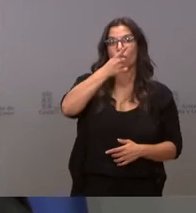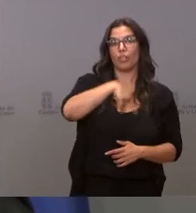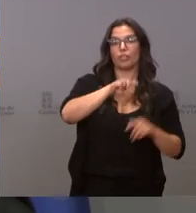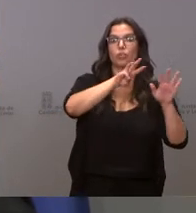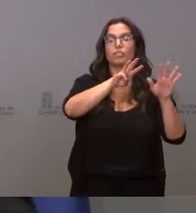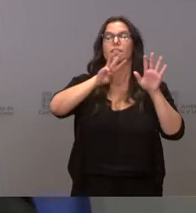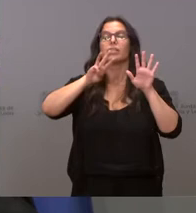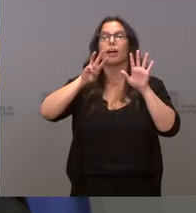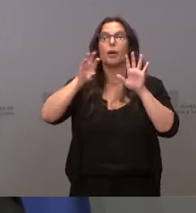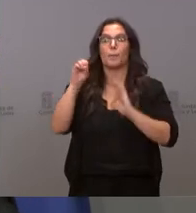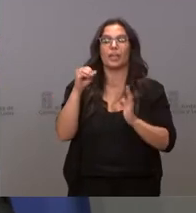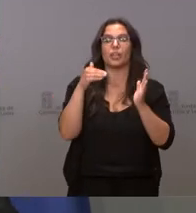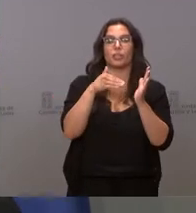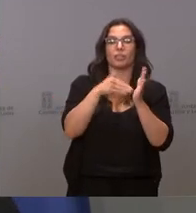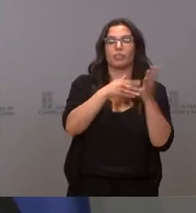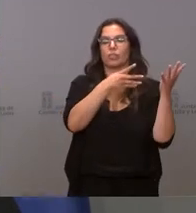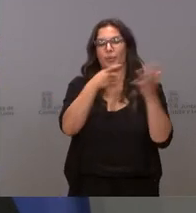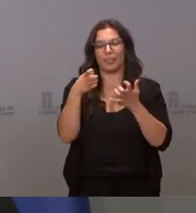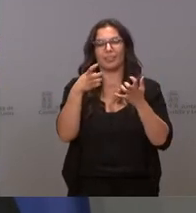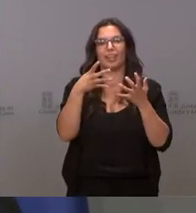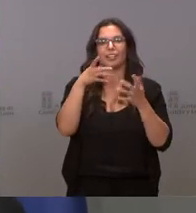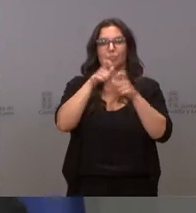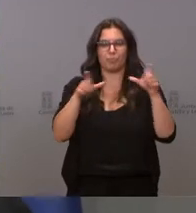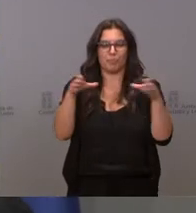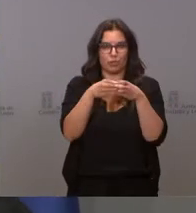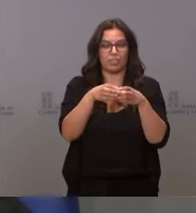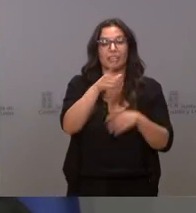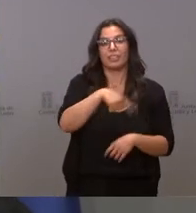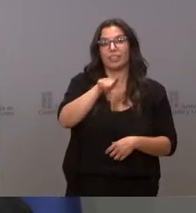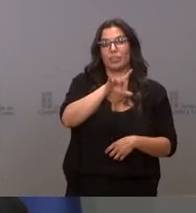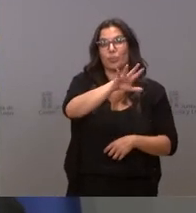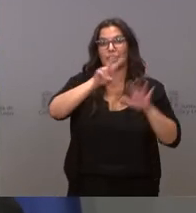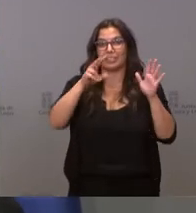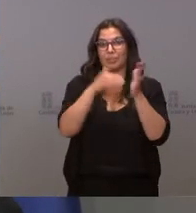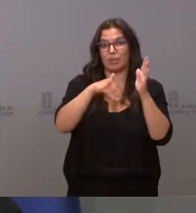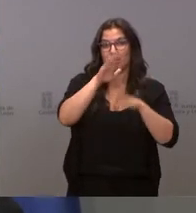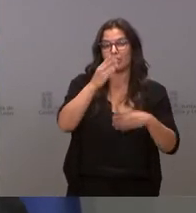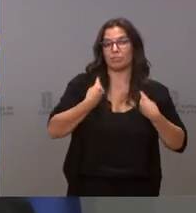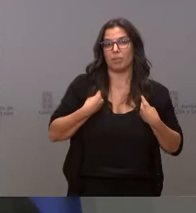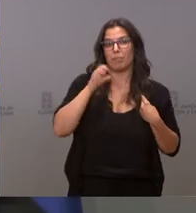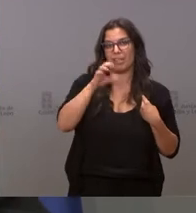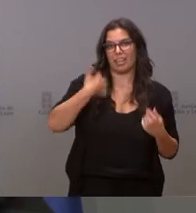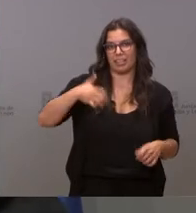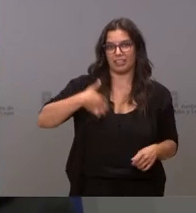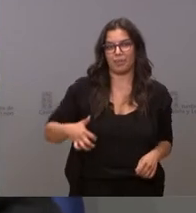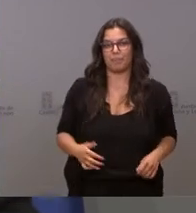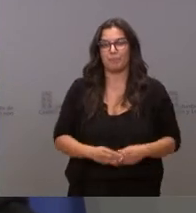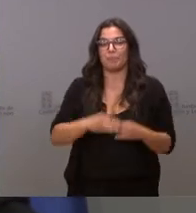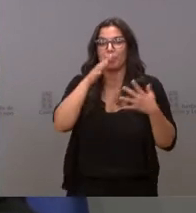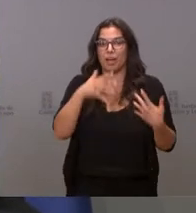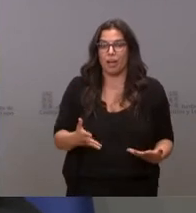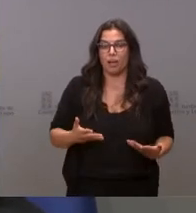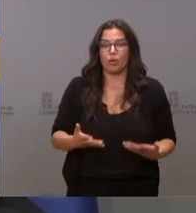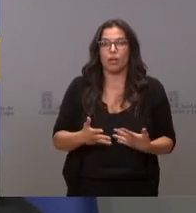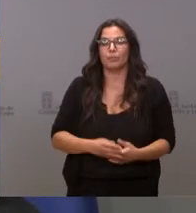personas. De ese colectivo, más de 57.000 lo hacen en Argentina. Actualmente, la cifra de